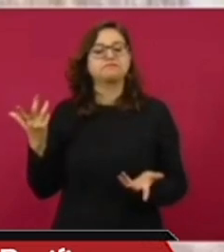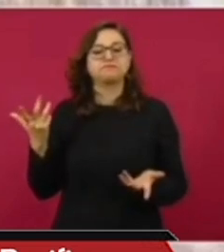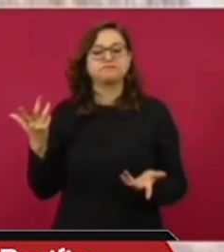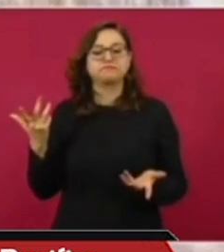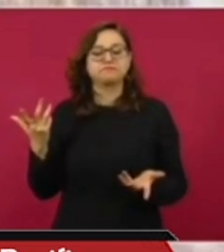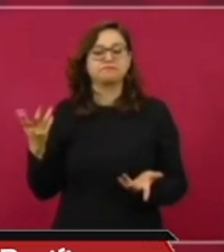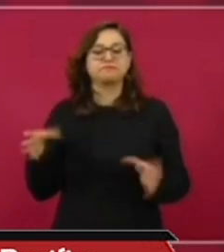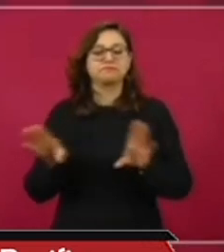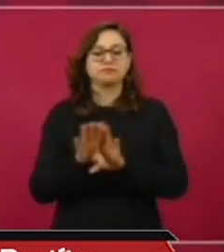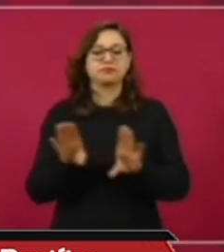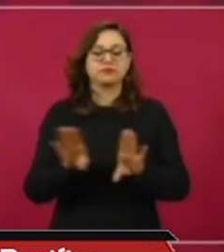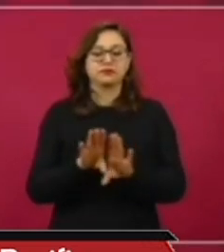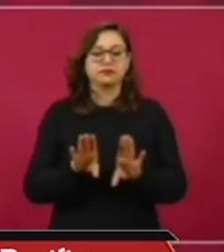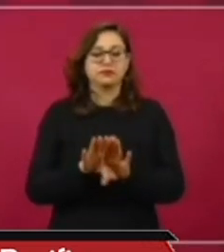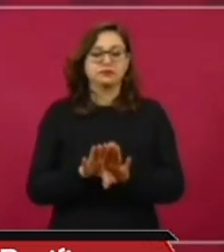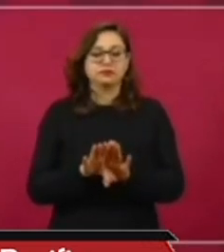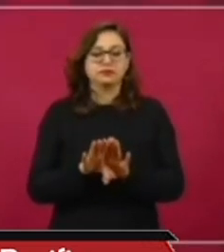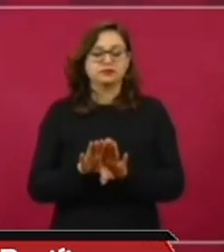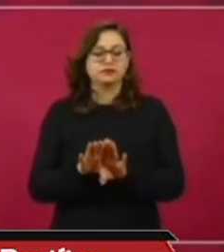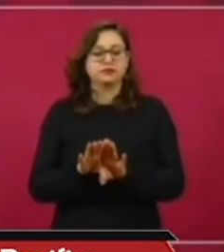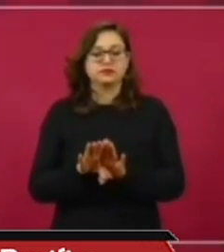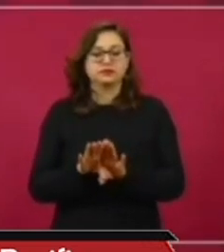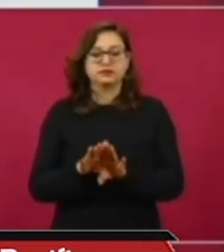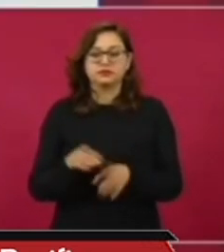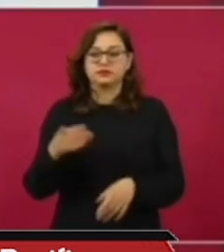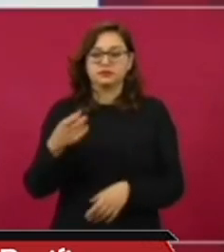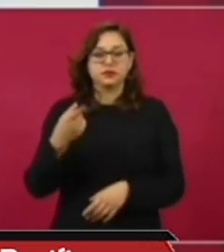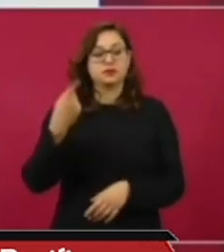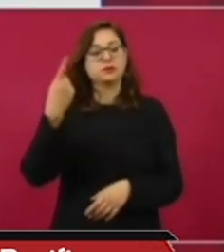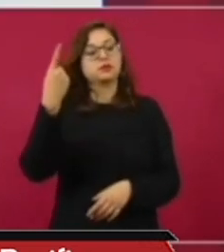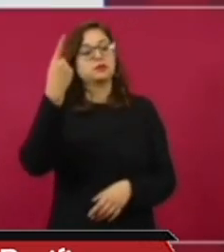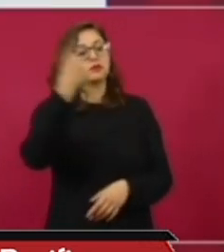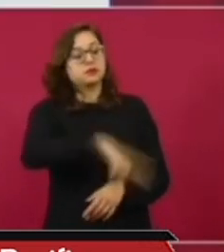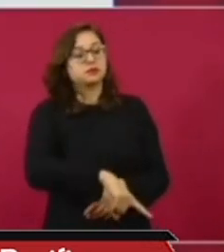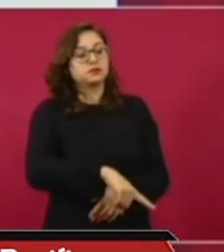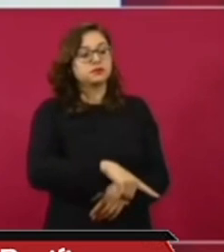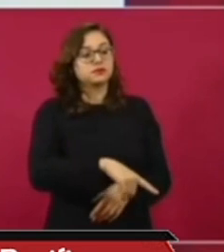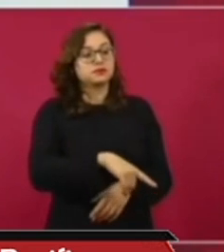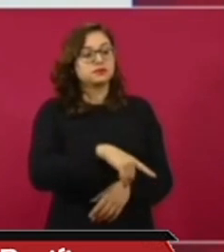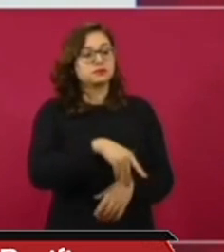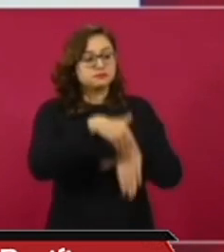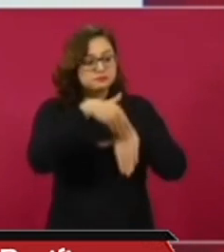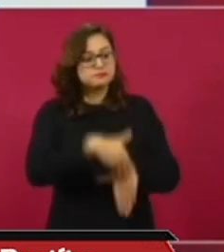el vasallo, obedecer y callar,